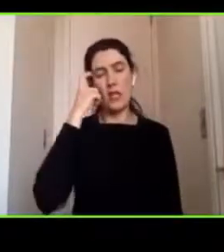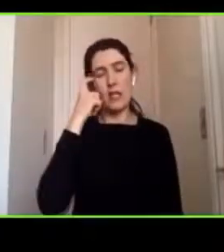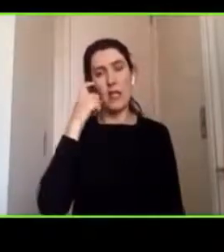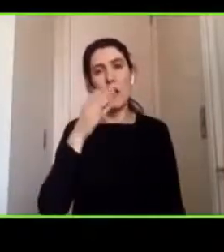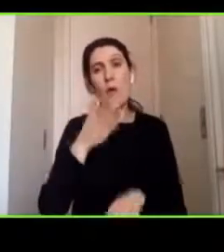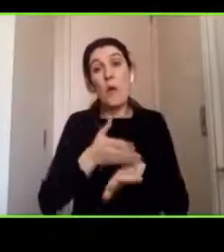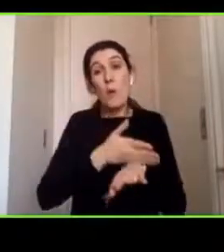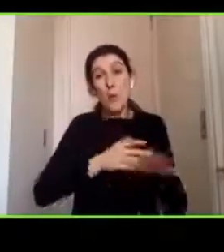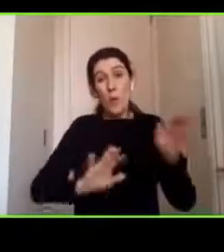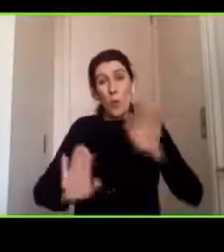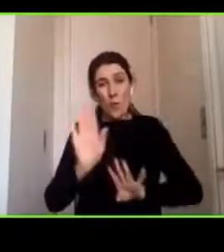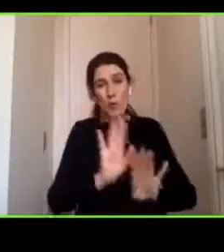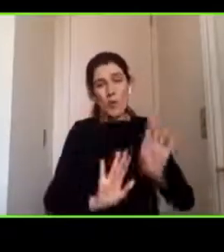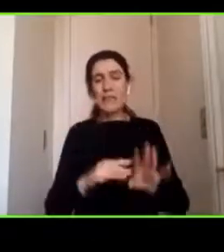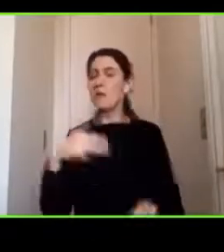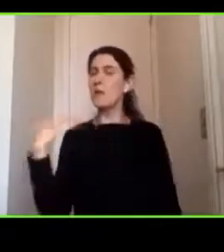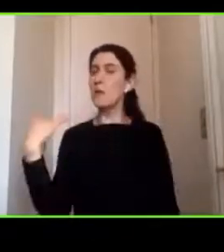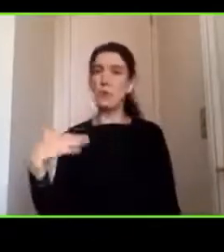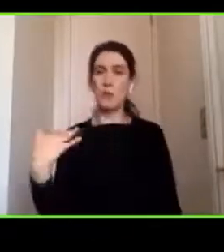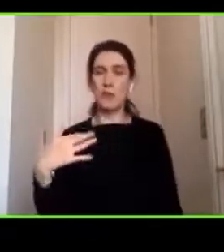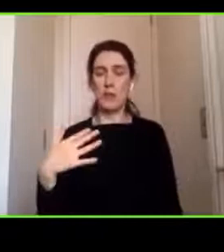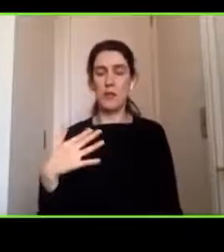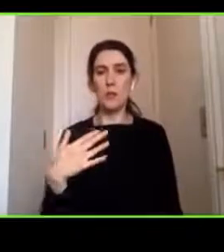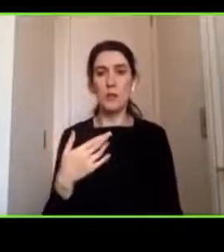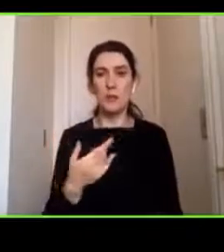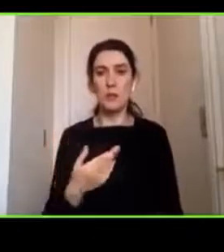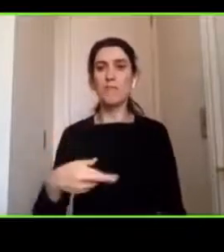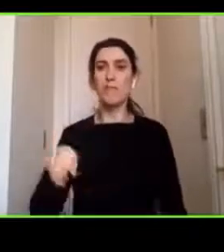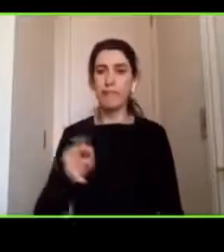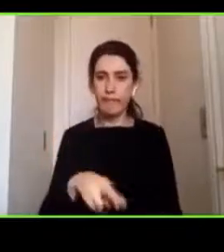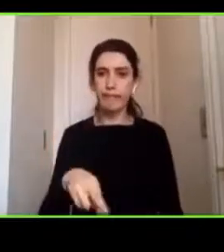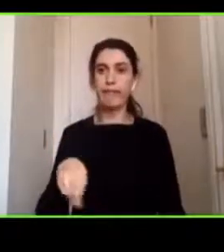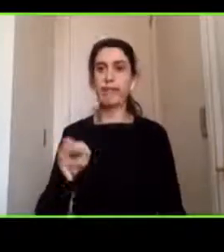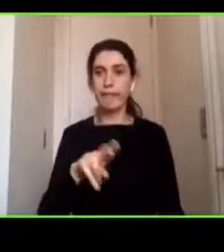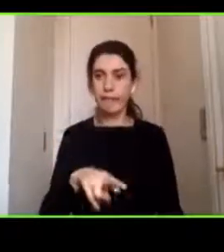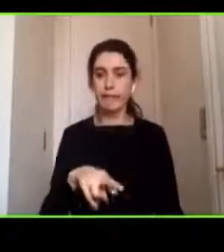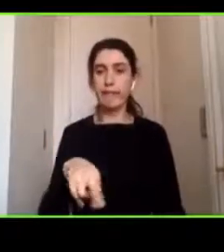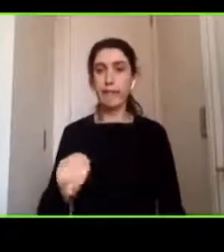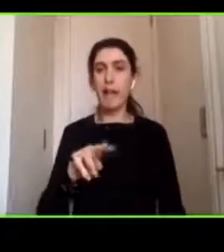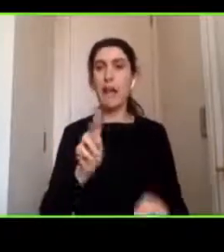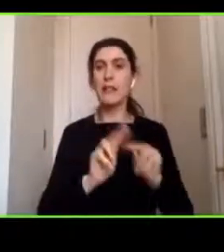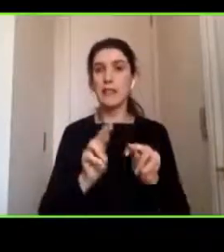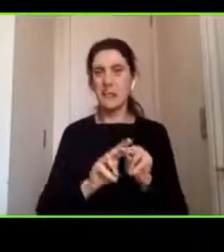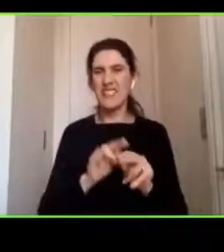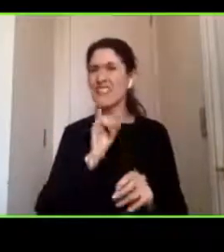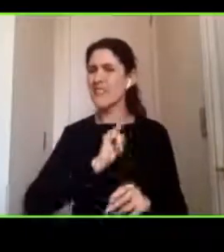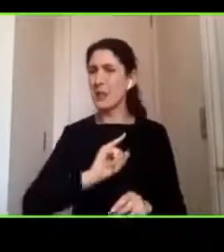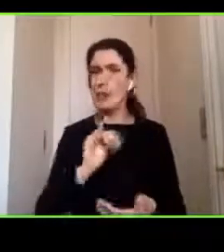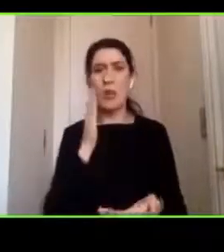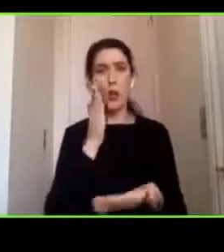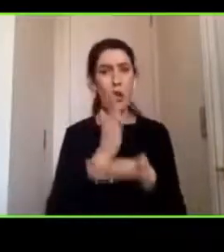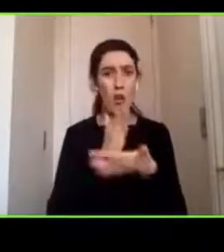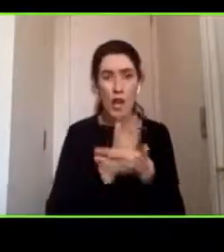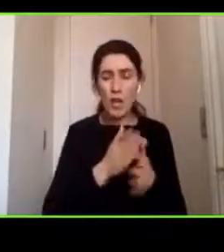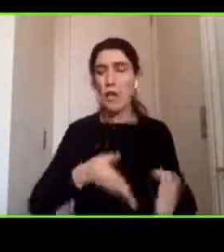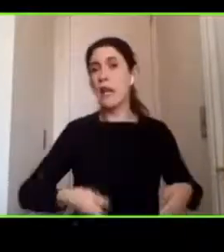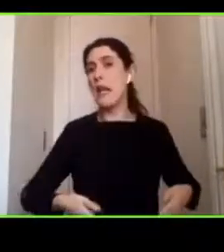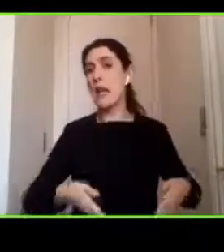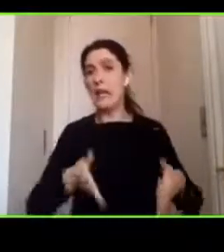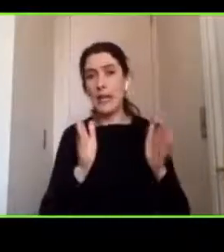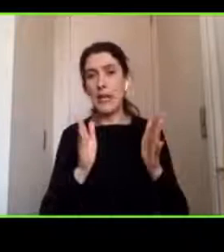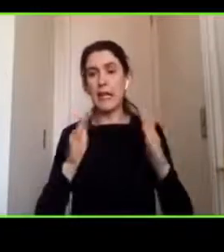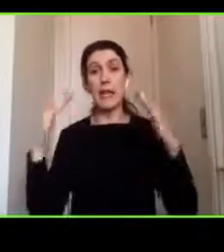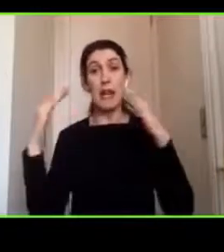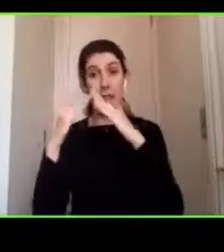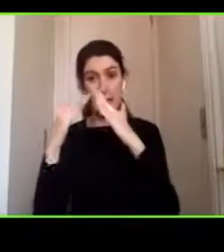debe realizar constantemente en cada momento no solamente en el colegio en la vía pública sino en el